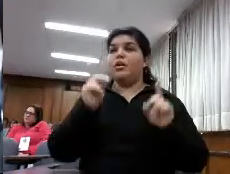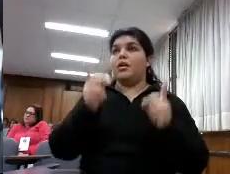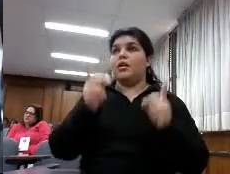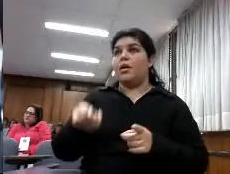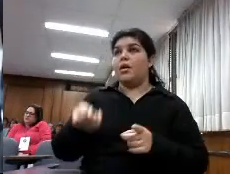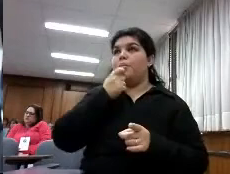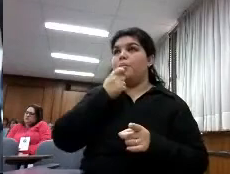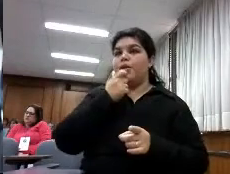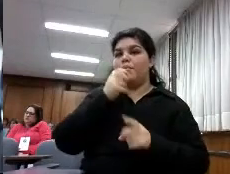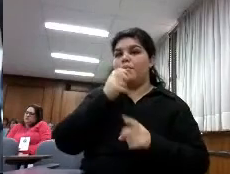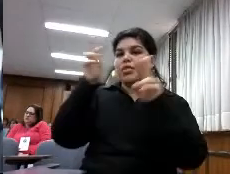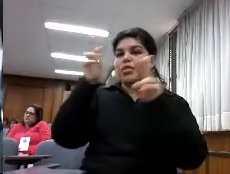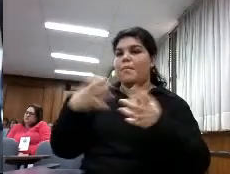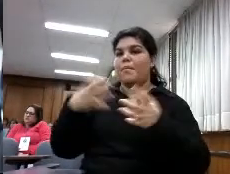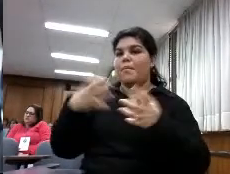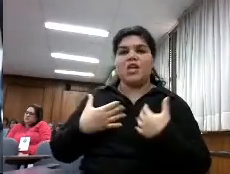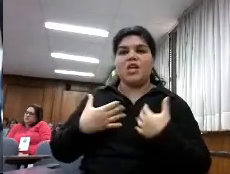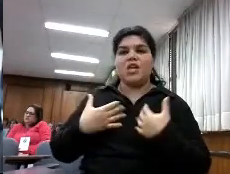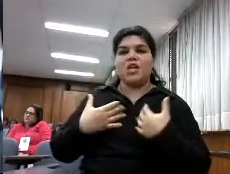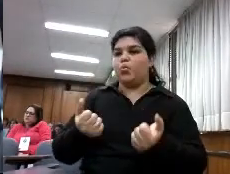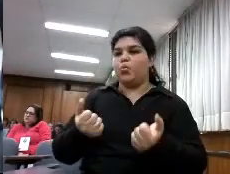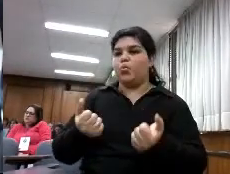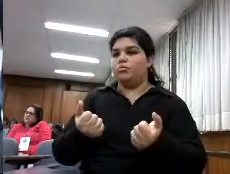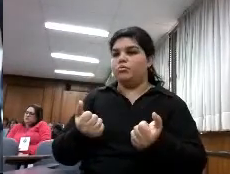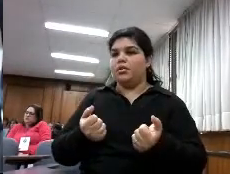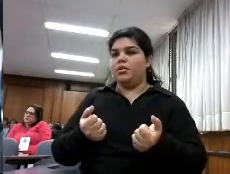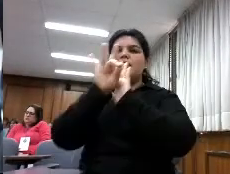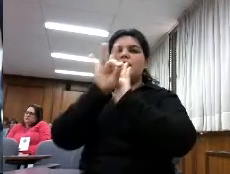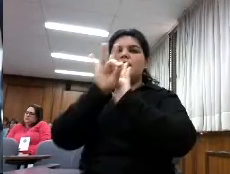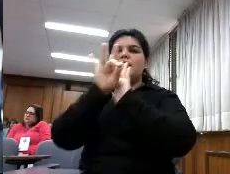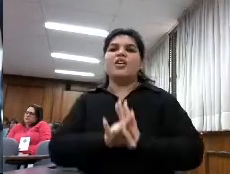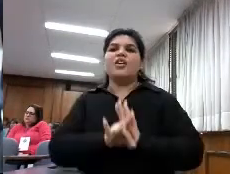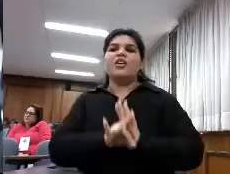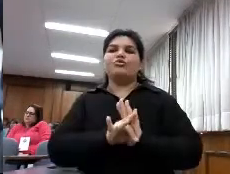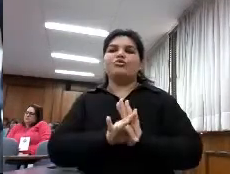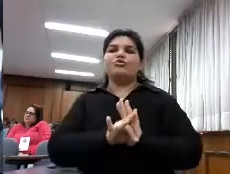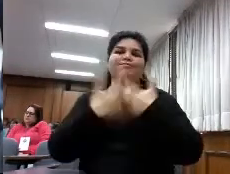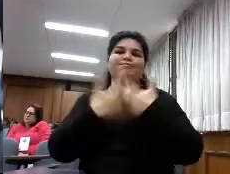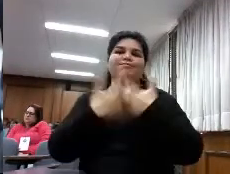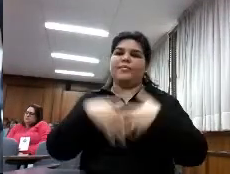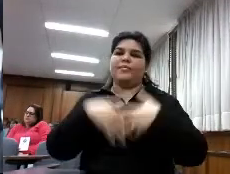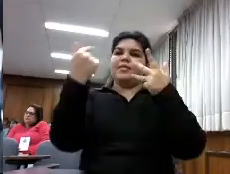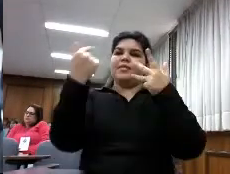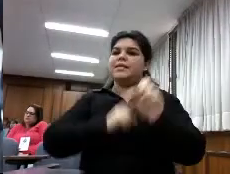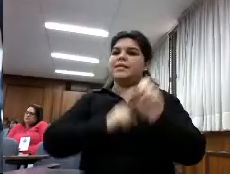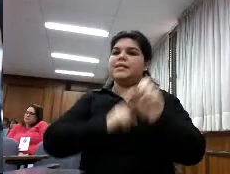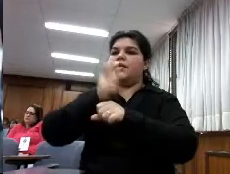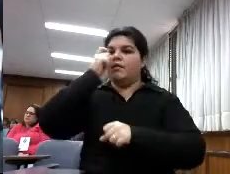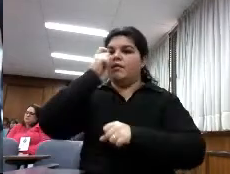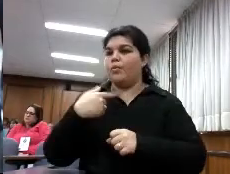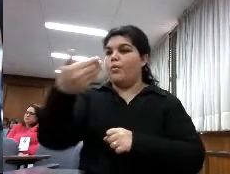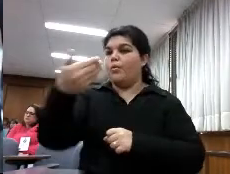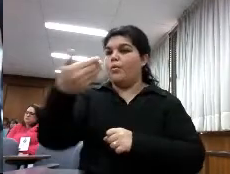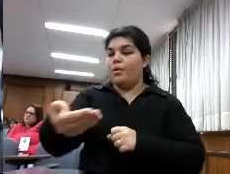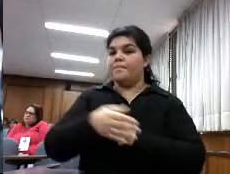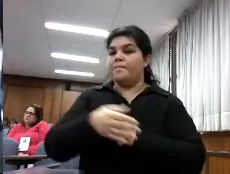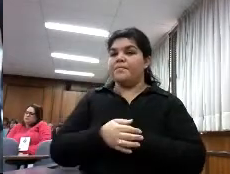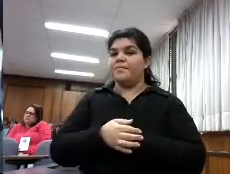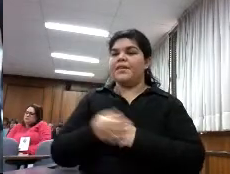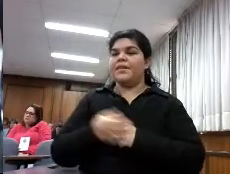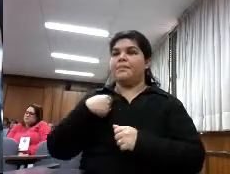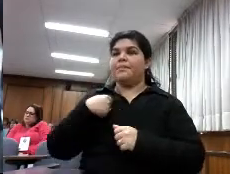ya de salud o sea los datos tienen que ver con todos estos grandes retos del siglo XXI si yo por ejemplo me interesa